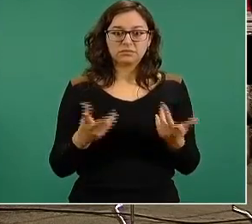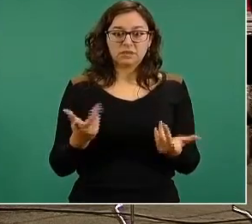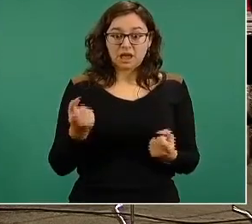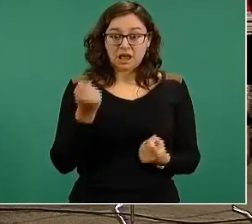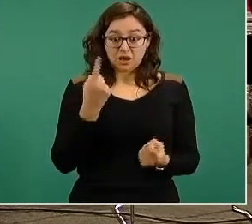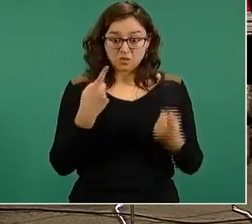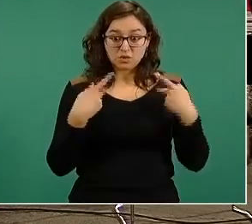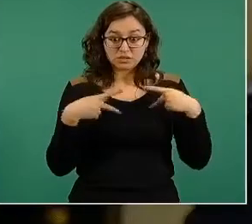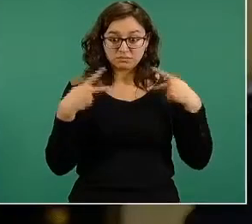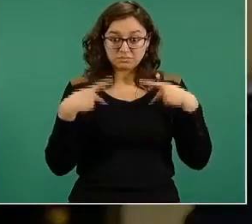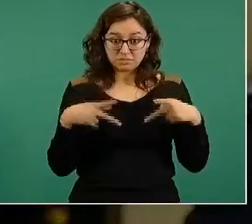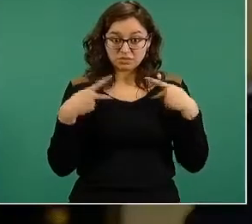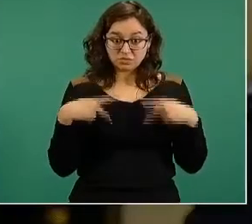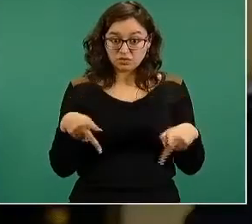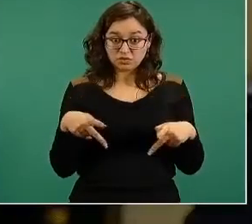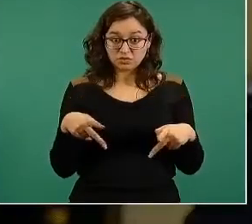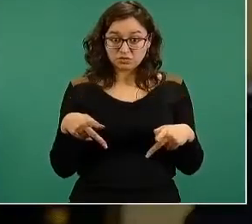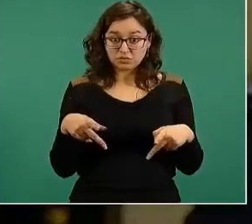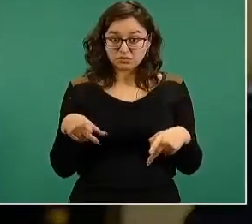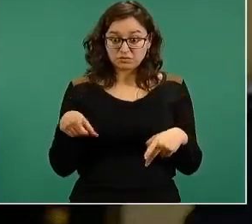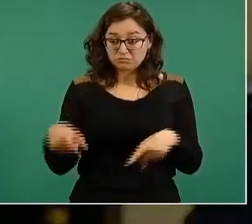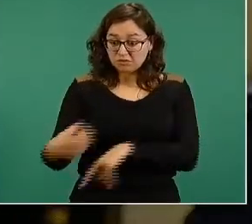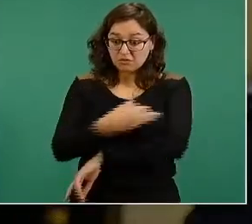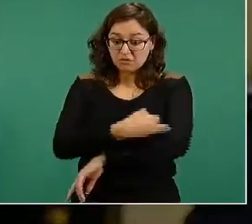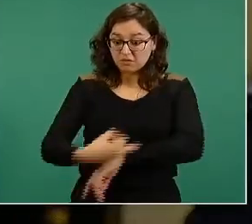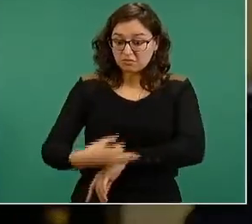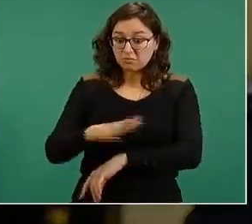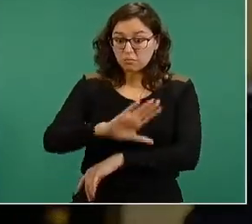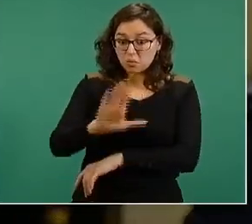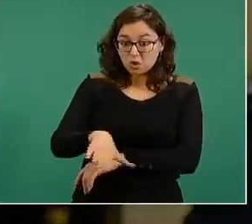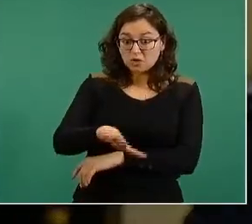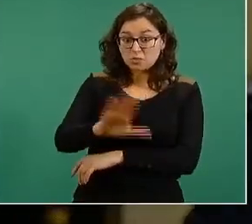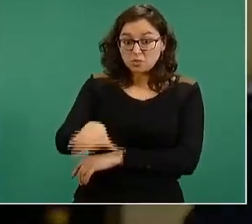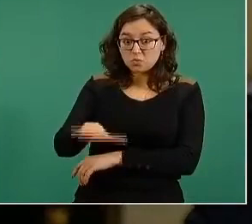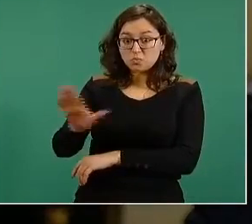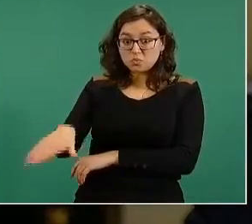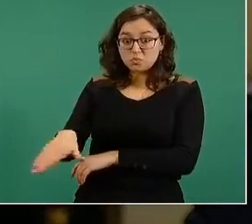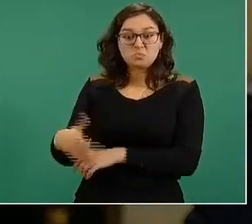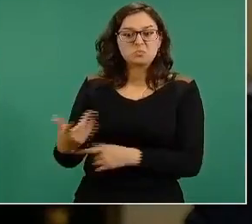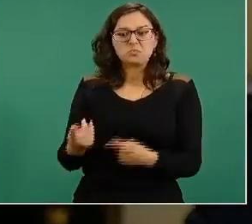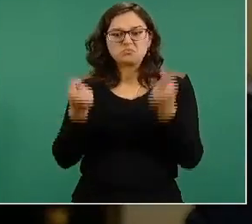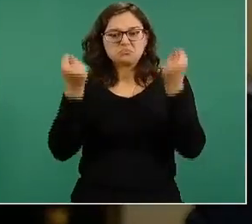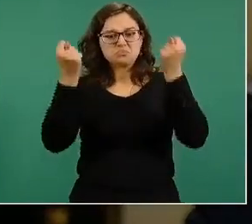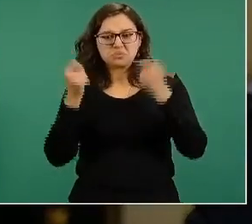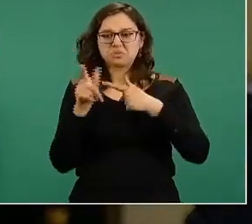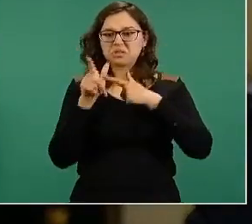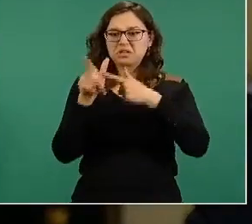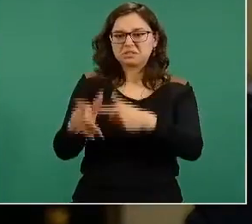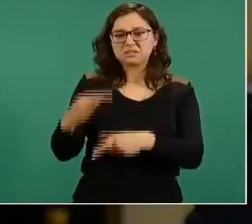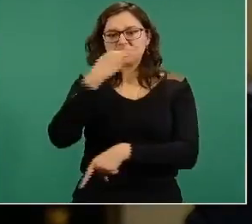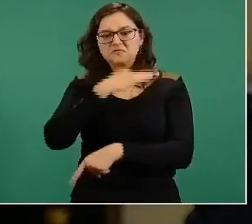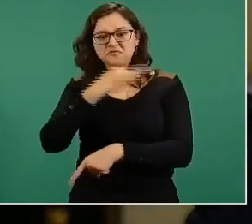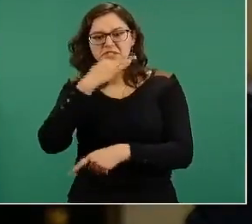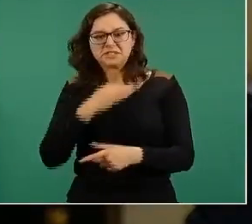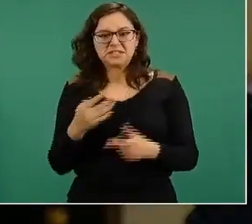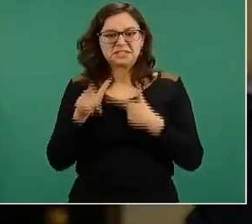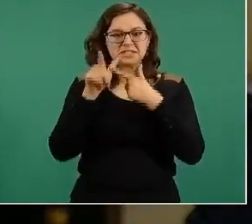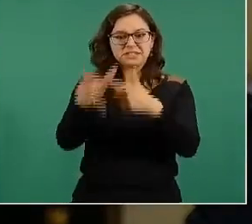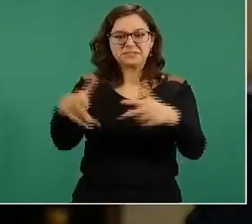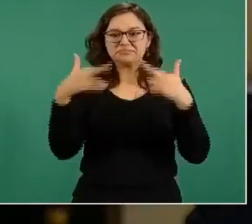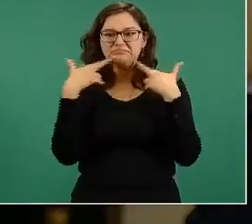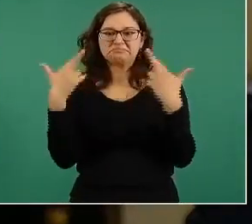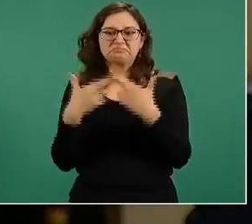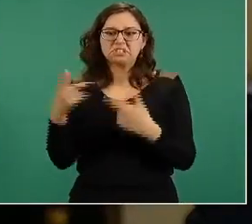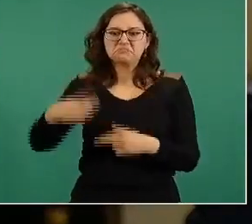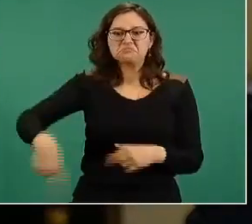muerto ahí, han muerto tres, cuatro miembros de esa familia por COVID y sin embargo siguen haciendo fiestas, siguen haciendo reuniones, o no les importa.